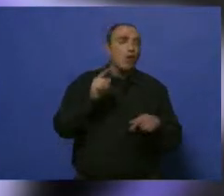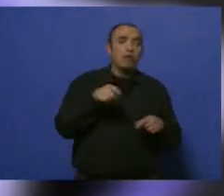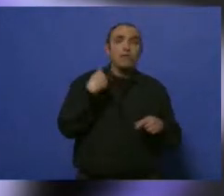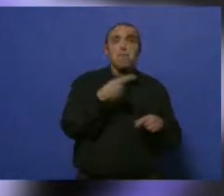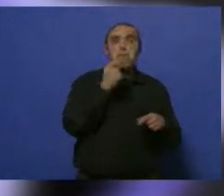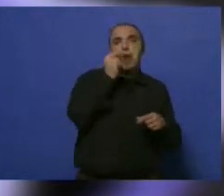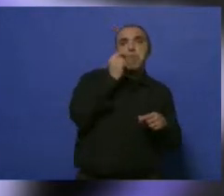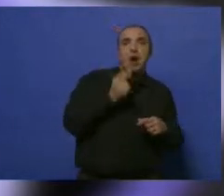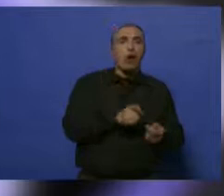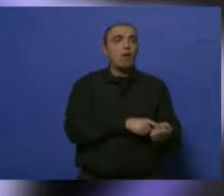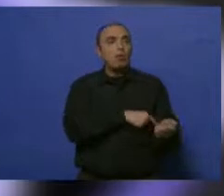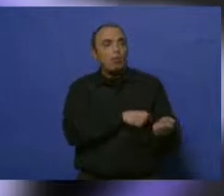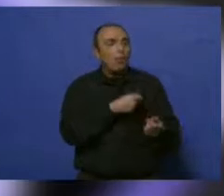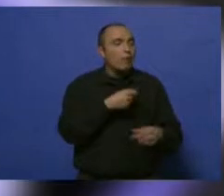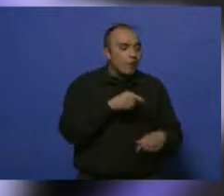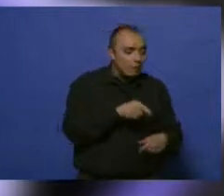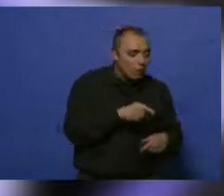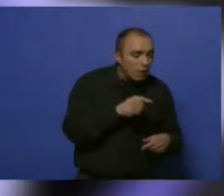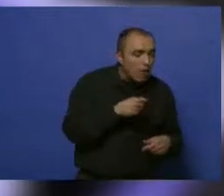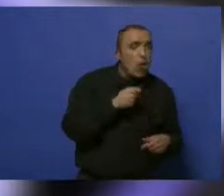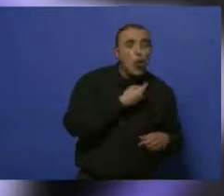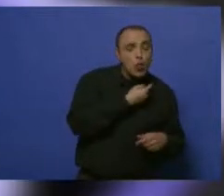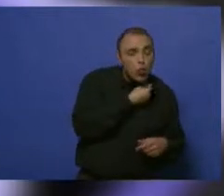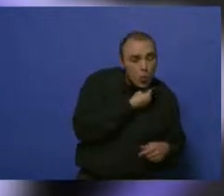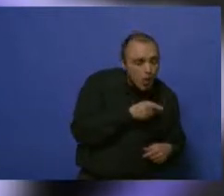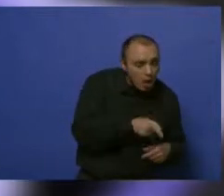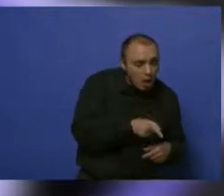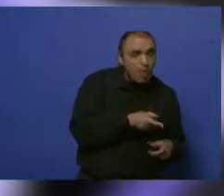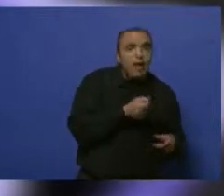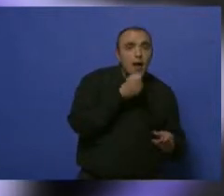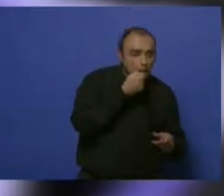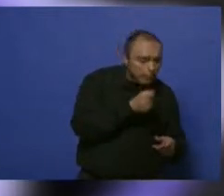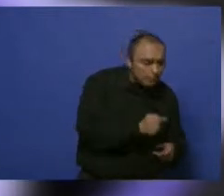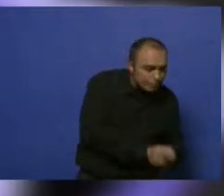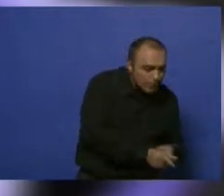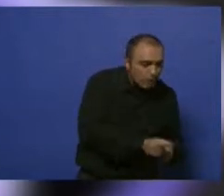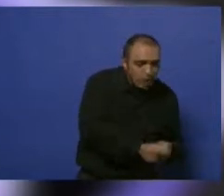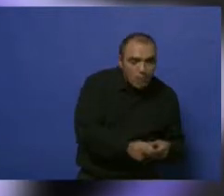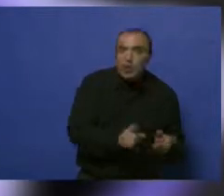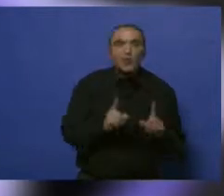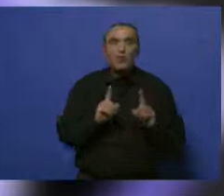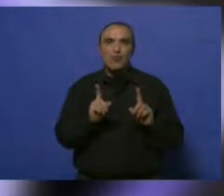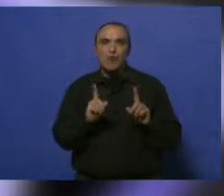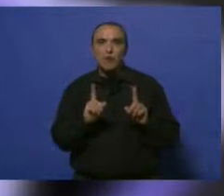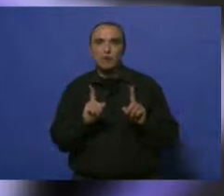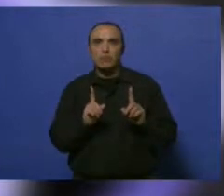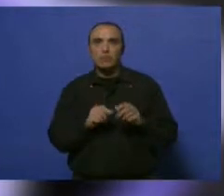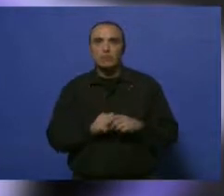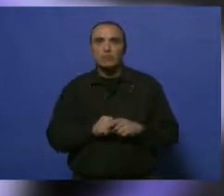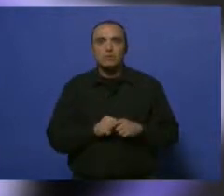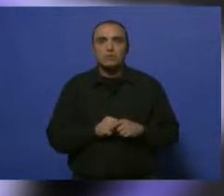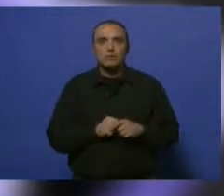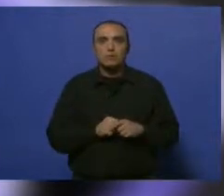boca y darle una plaquita blanca y agarrar el antibiótico que tenemos en la heladera y que si lo vimos en otra oportunidad, eso no es lo que está